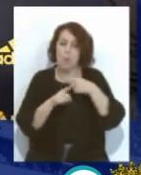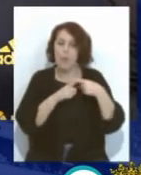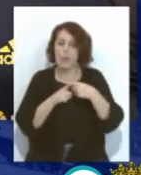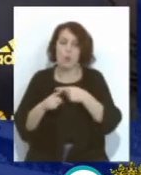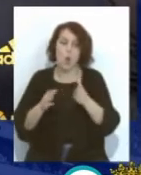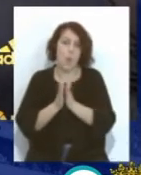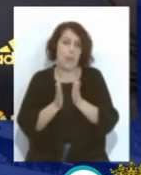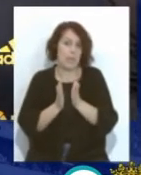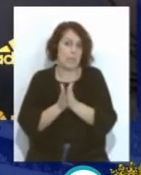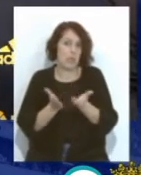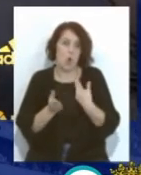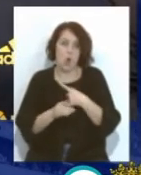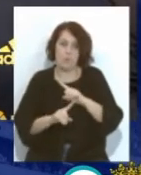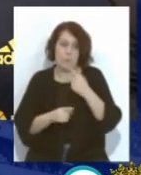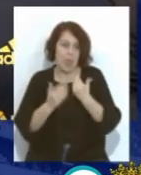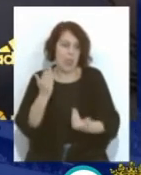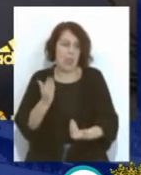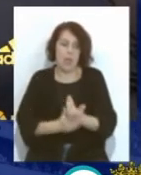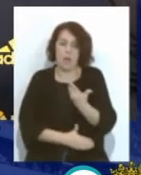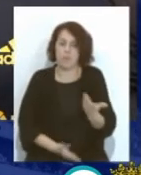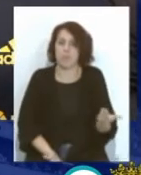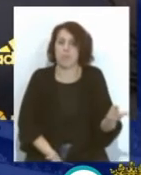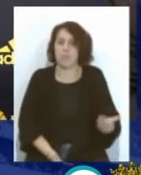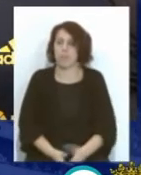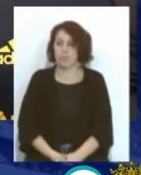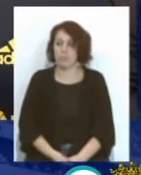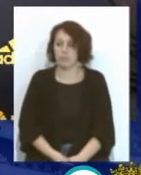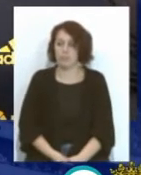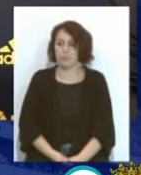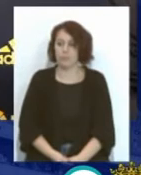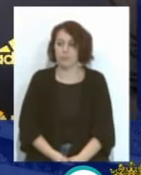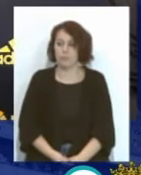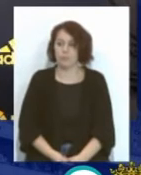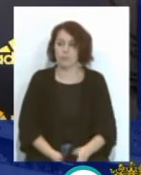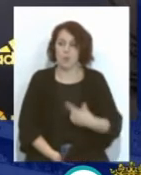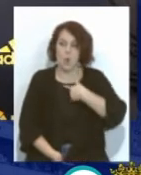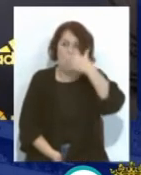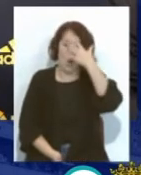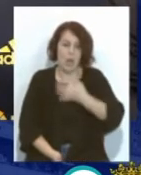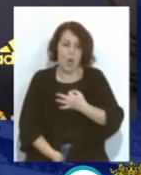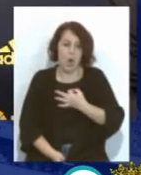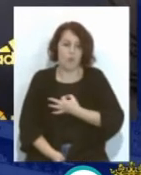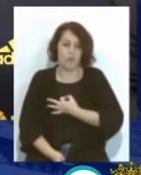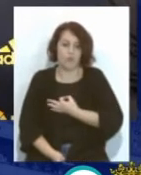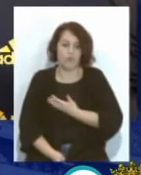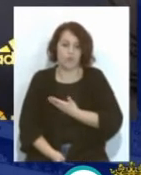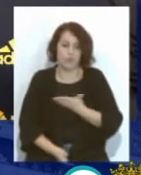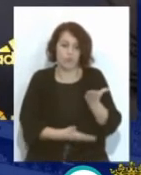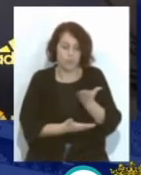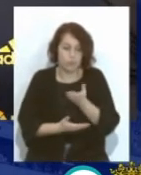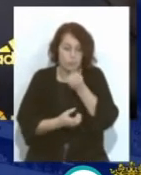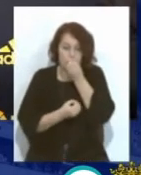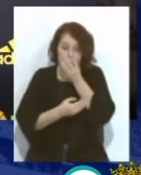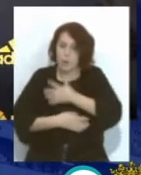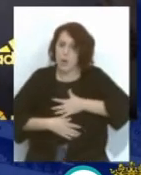Desde el primer día Bueno Yo creo que La acogida Fue Muy buena